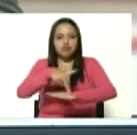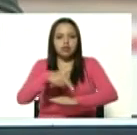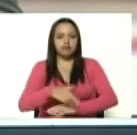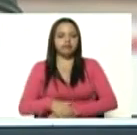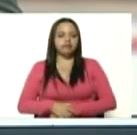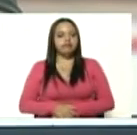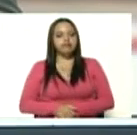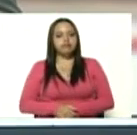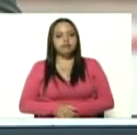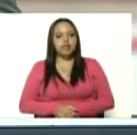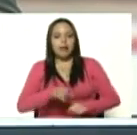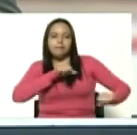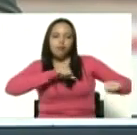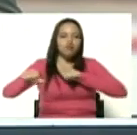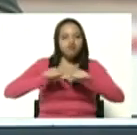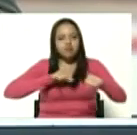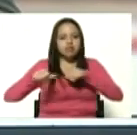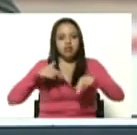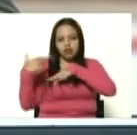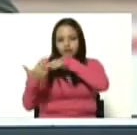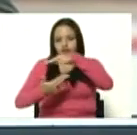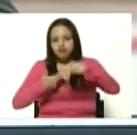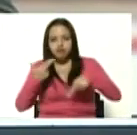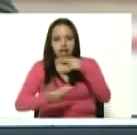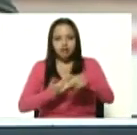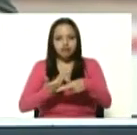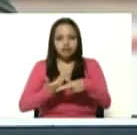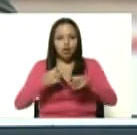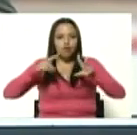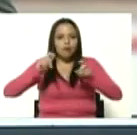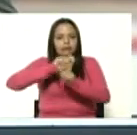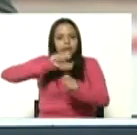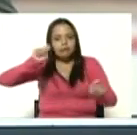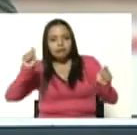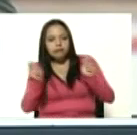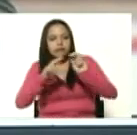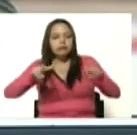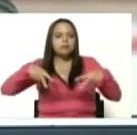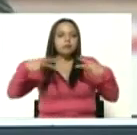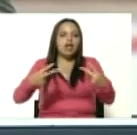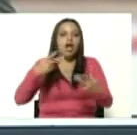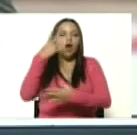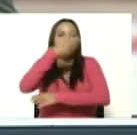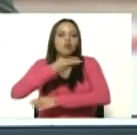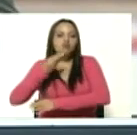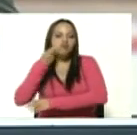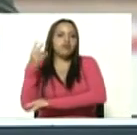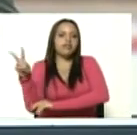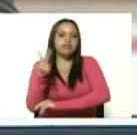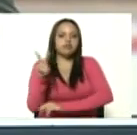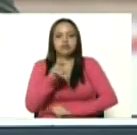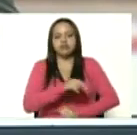del movimiento revolucionario renovado de la juventud venezolana.